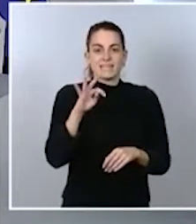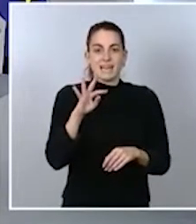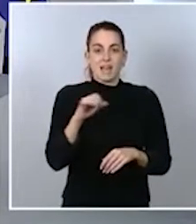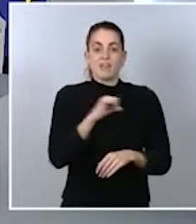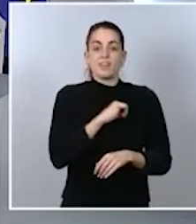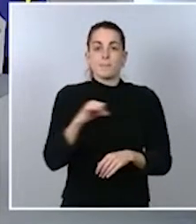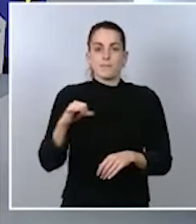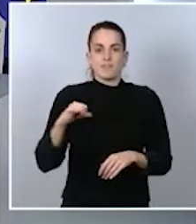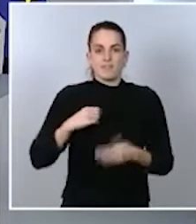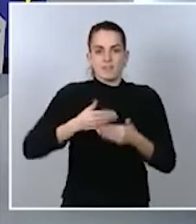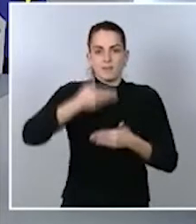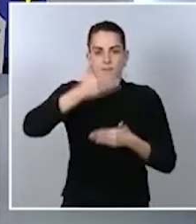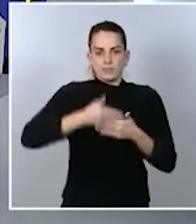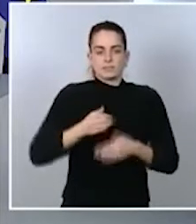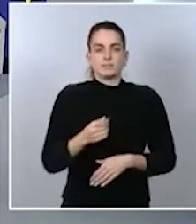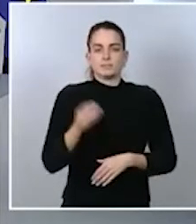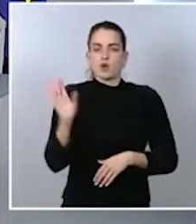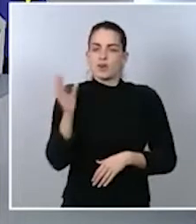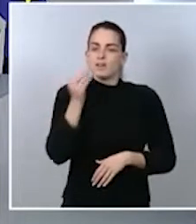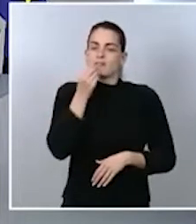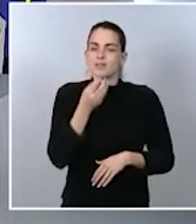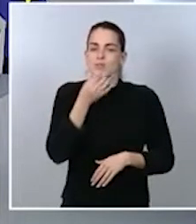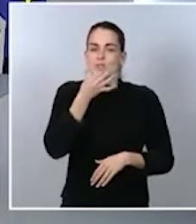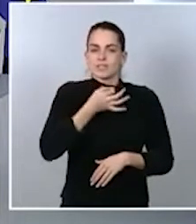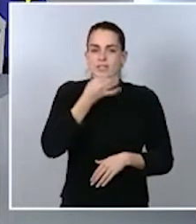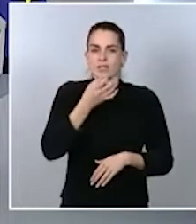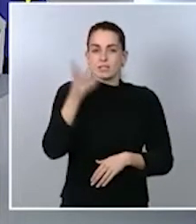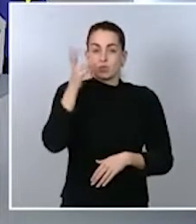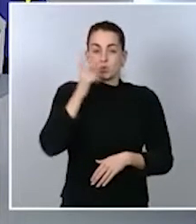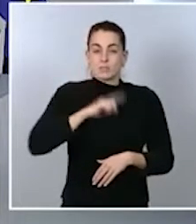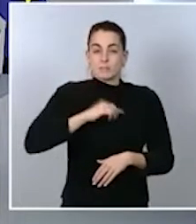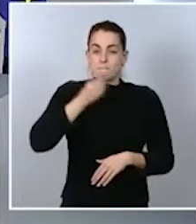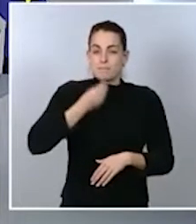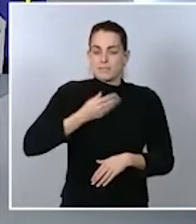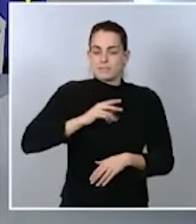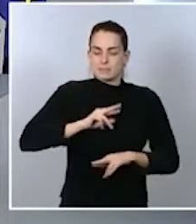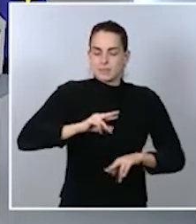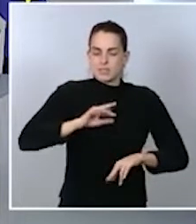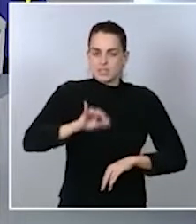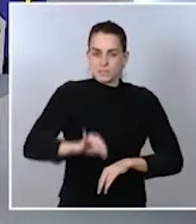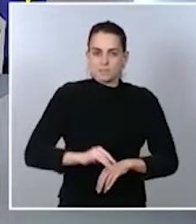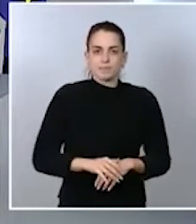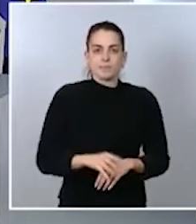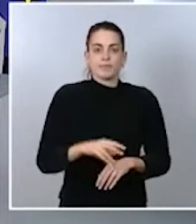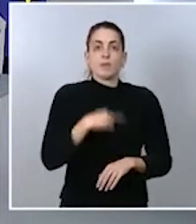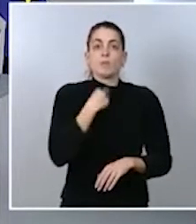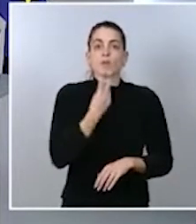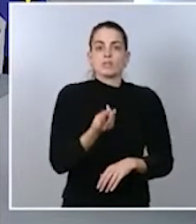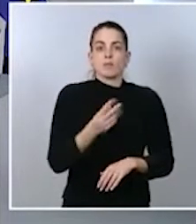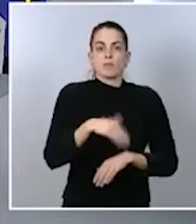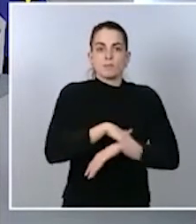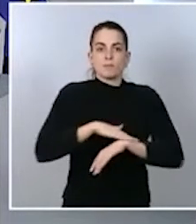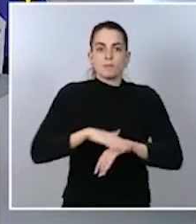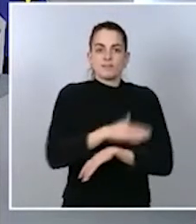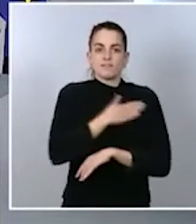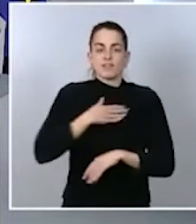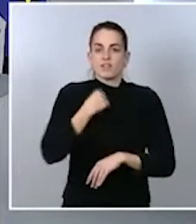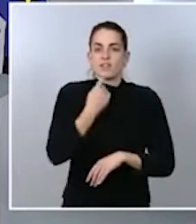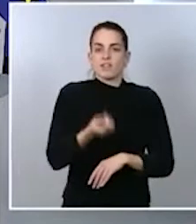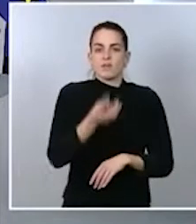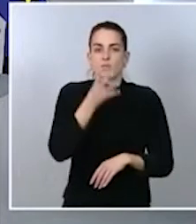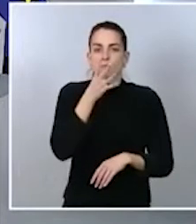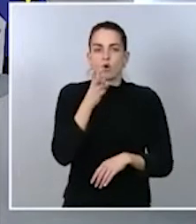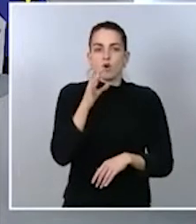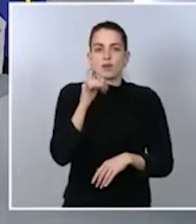Hola, ¿qué tal? Buenas tardes. Espero que me estén escuchando bien. A la ministra portavoz quería preguntarle respecto a las acusaciones de Isabel Díaz Ayuso en el